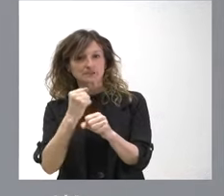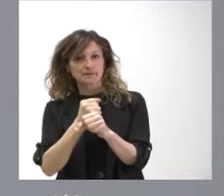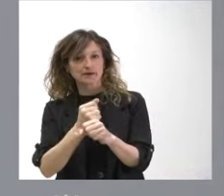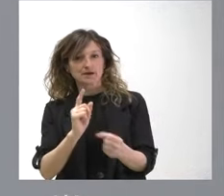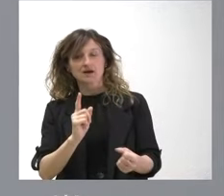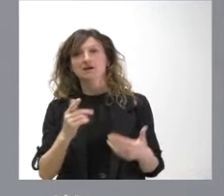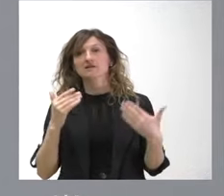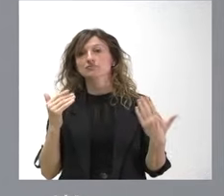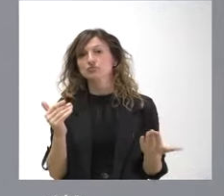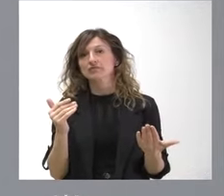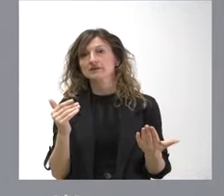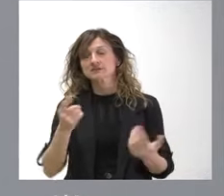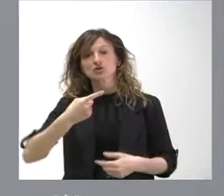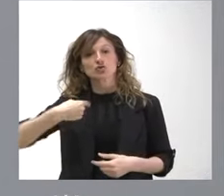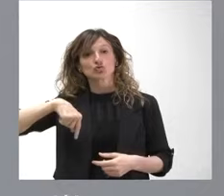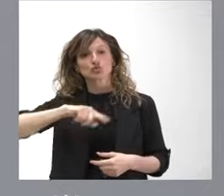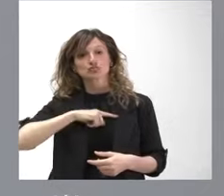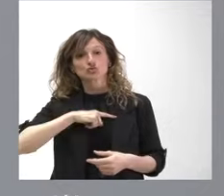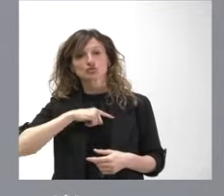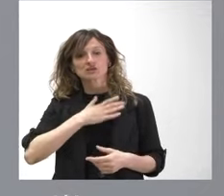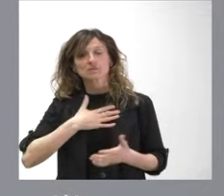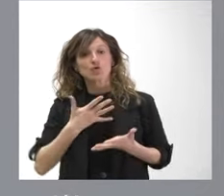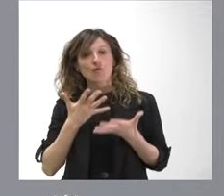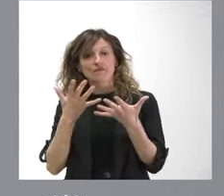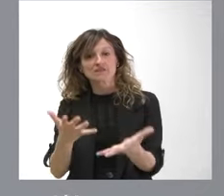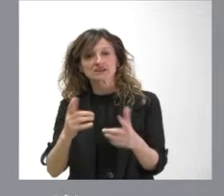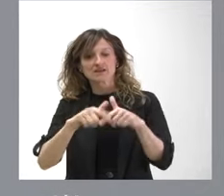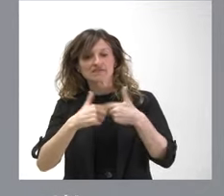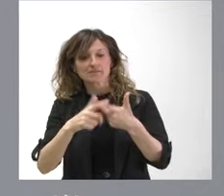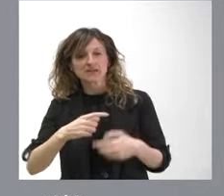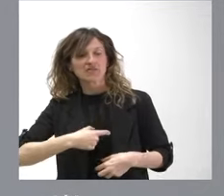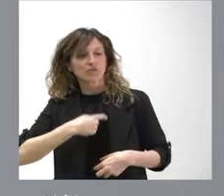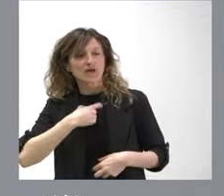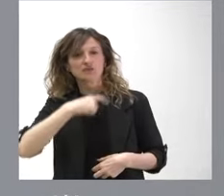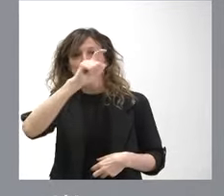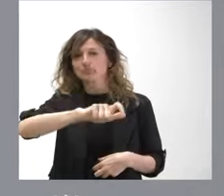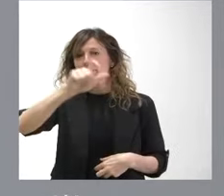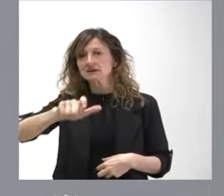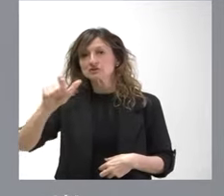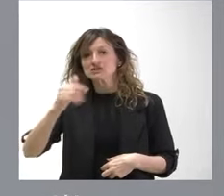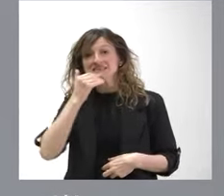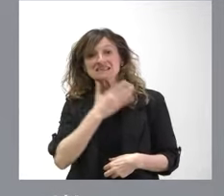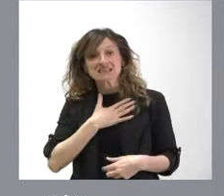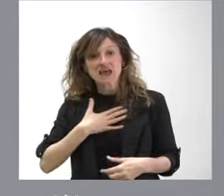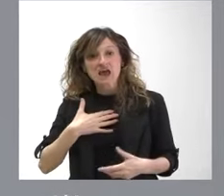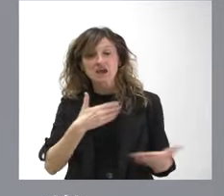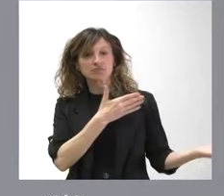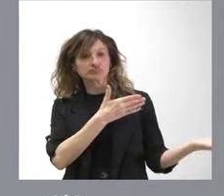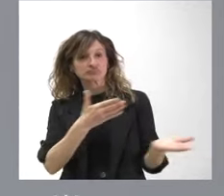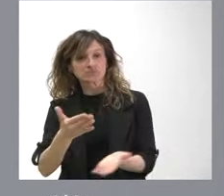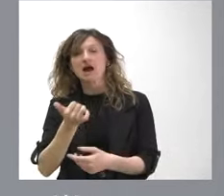y por tanto lo que nosotros hacemos es una oferta para que las familias los ciudadanos, las personas si quieren puedan